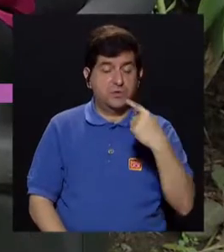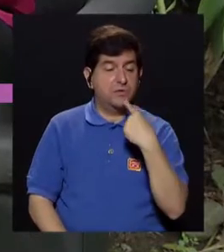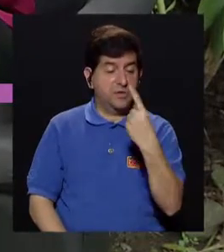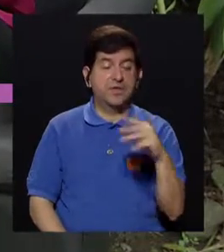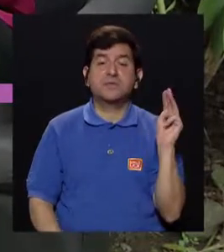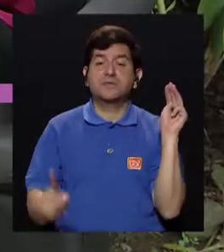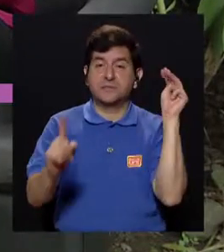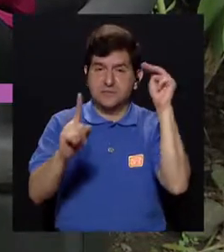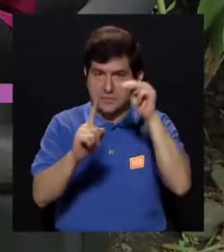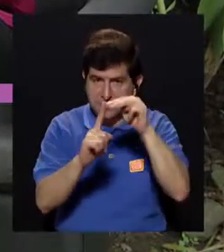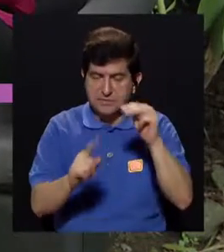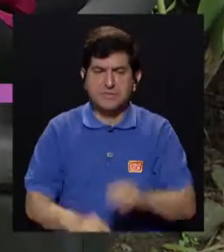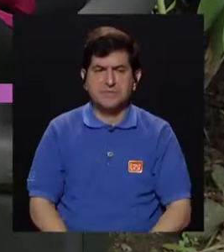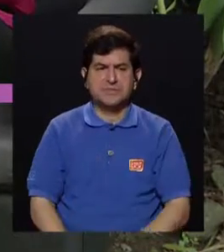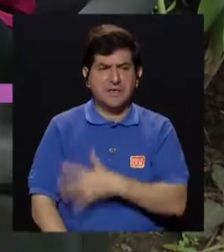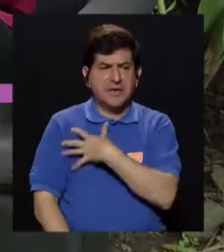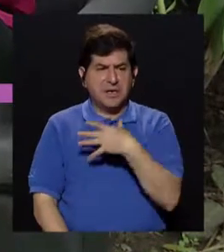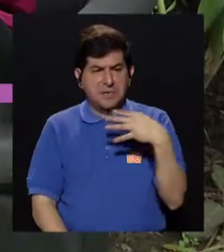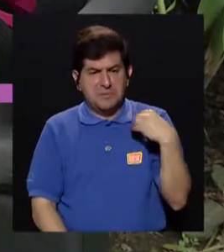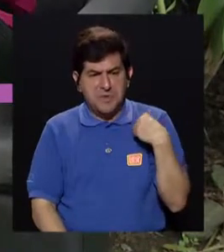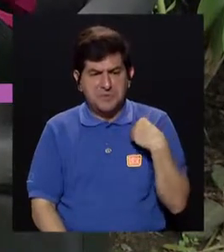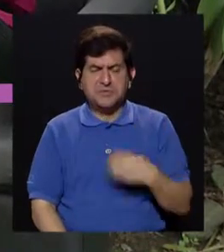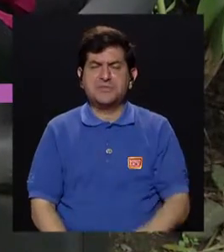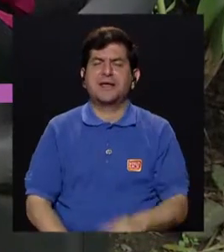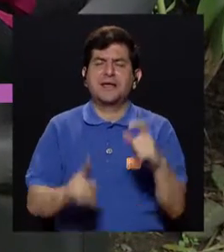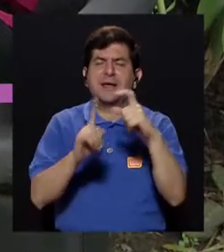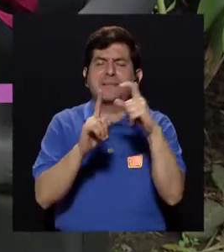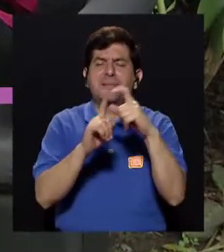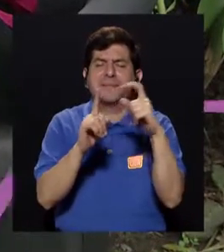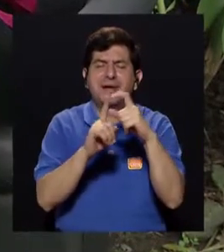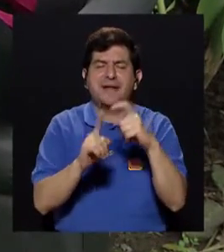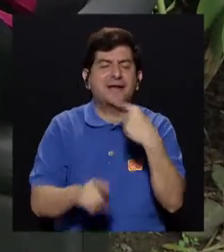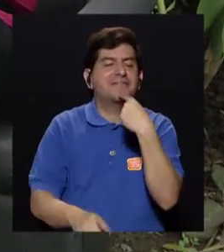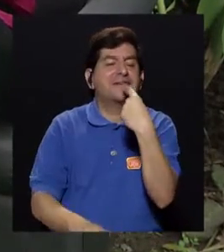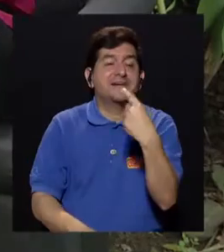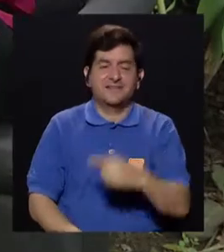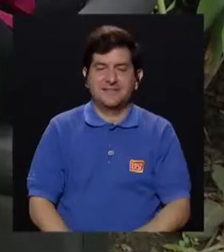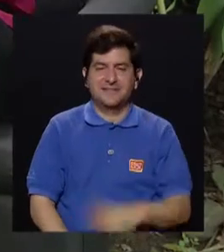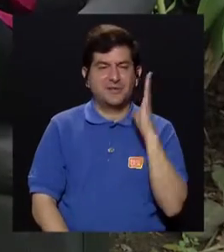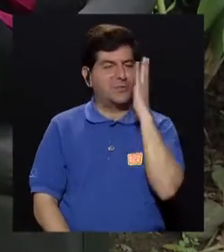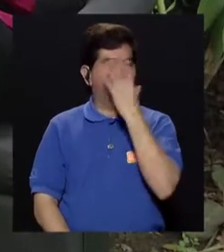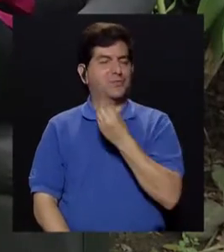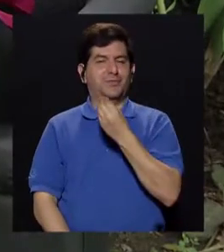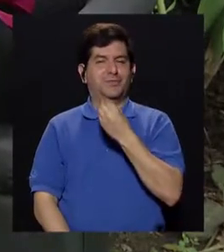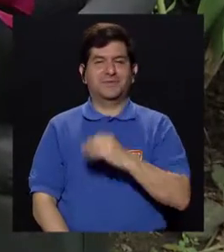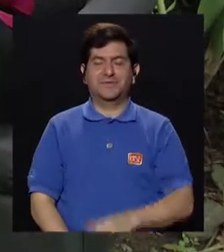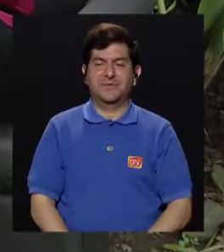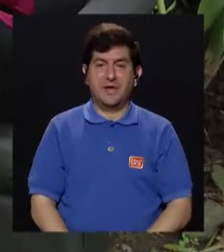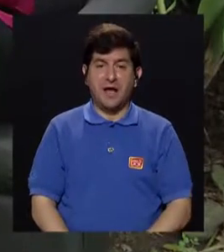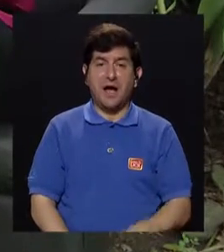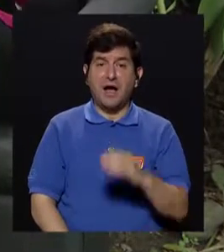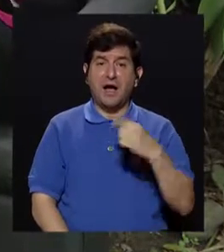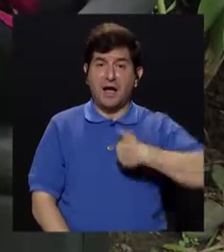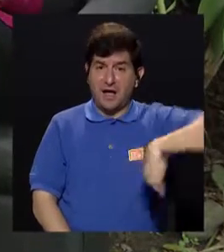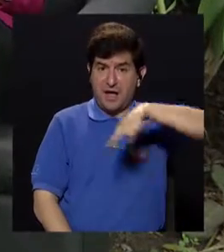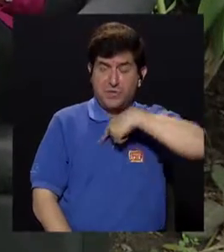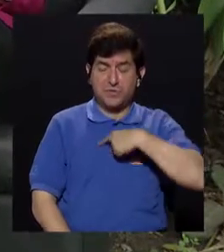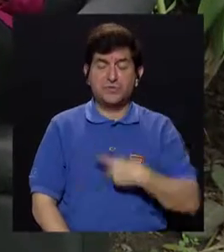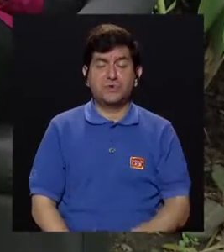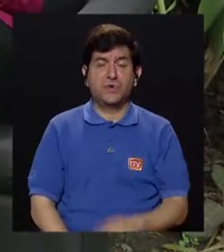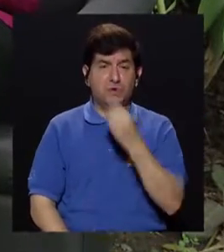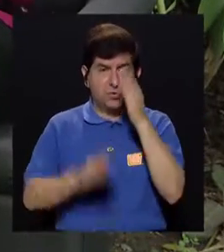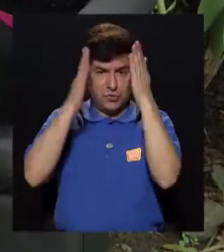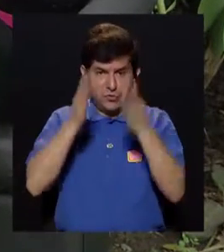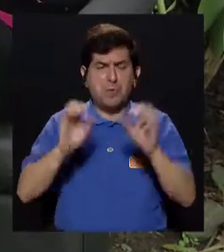es un mensaje, me gustaría ponerle una palabra, lindísimo, ¿sabe por qué? Porque nos permite a los nutricionistas hacer estos